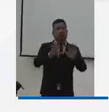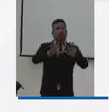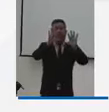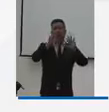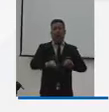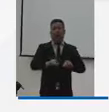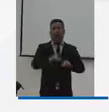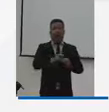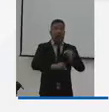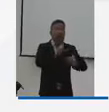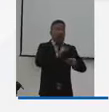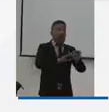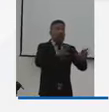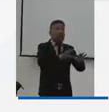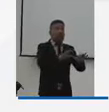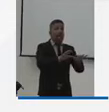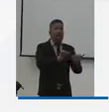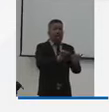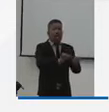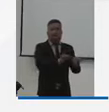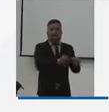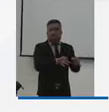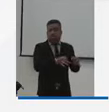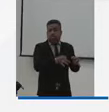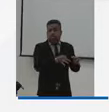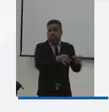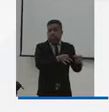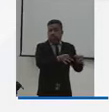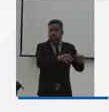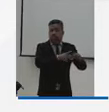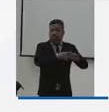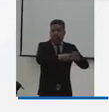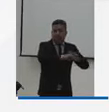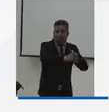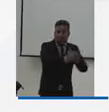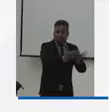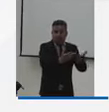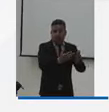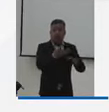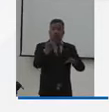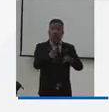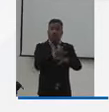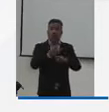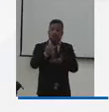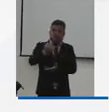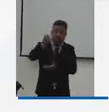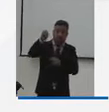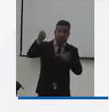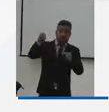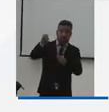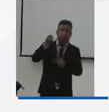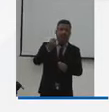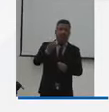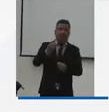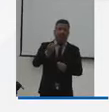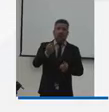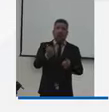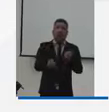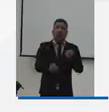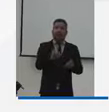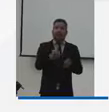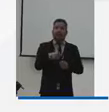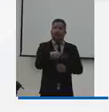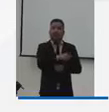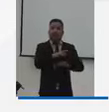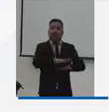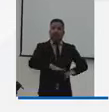elefantes blancos en los municipios y departamentos porque uno de los usos de esa tasa pro deporte es